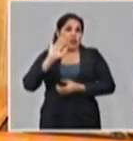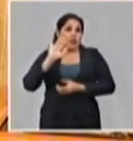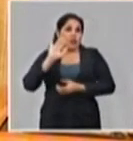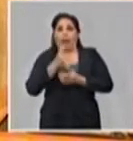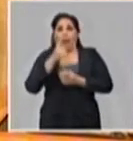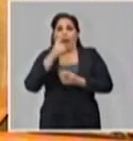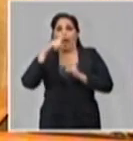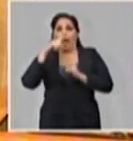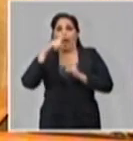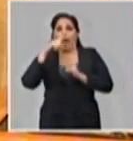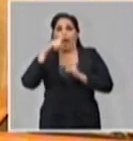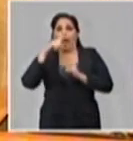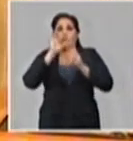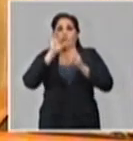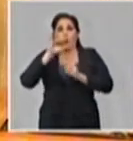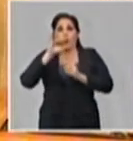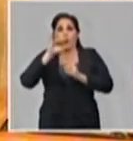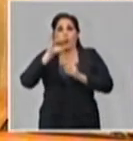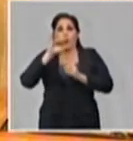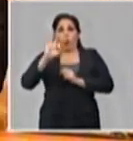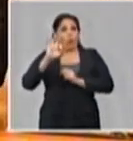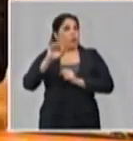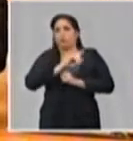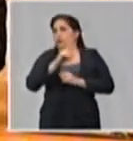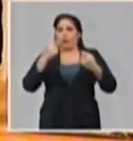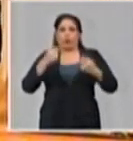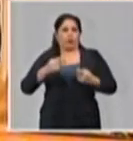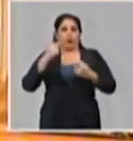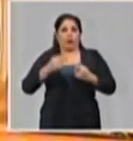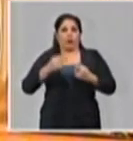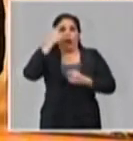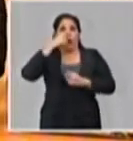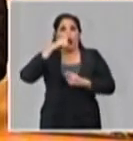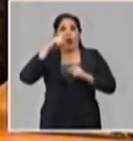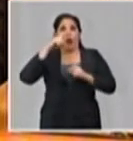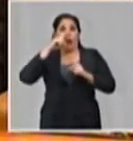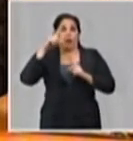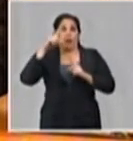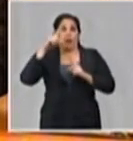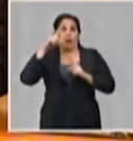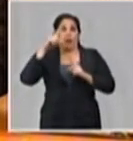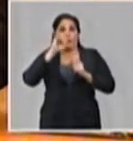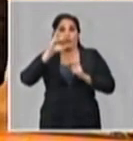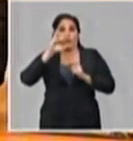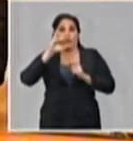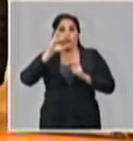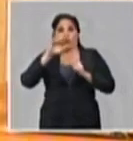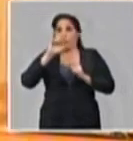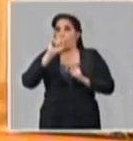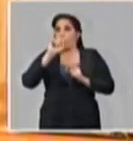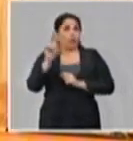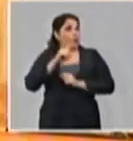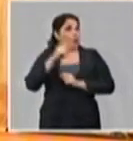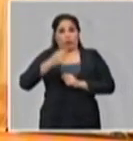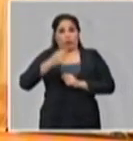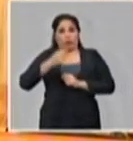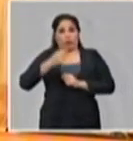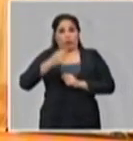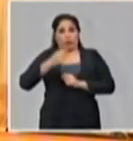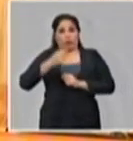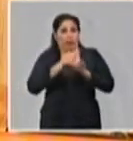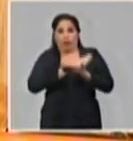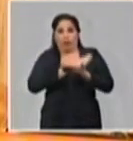no son eficaces para los virus, solamente los antibióticos deben utilizarse cuando hay alguna complicación solo bajo prescripción médica.